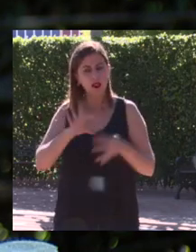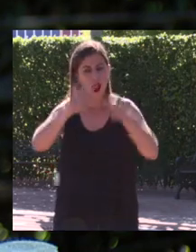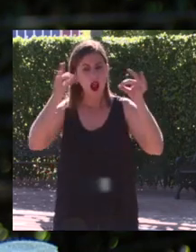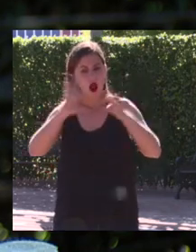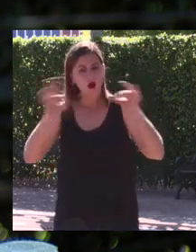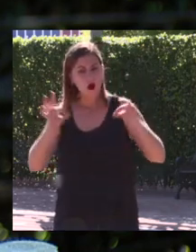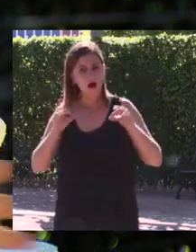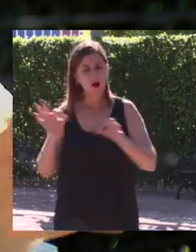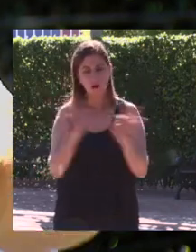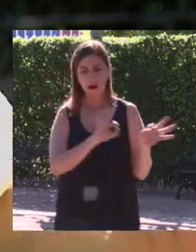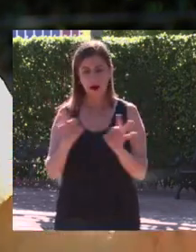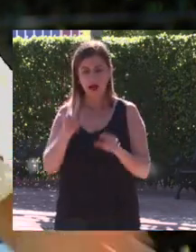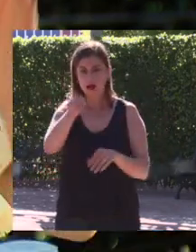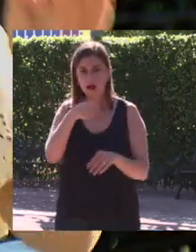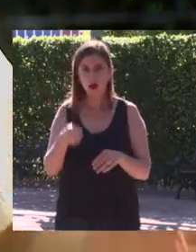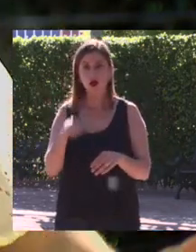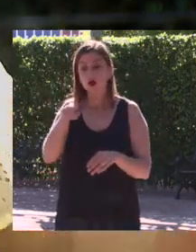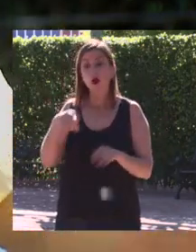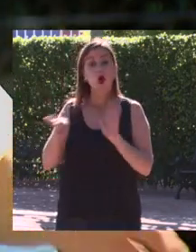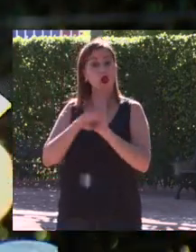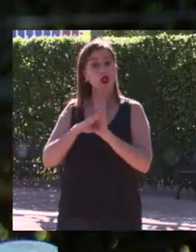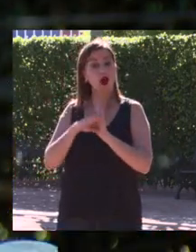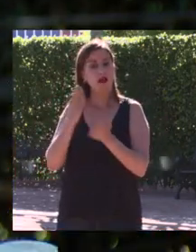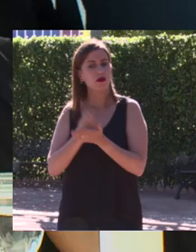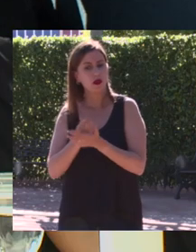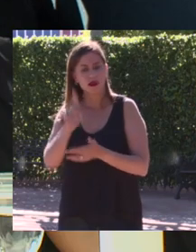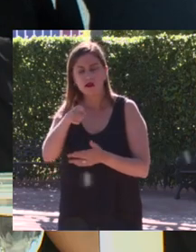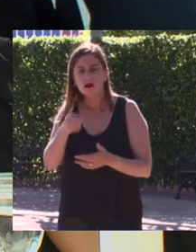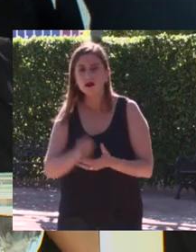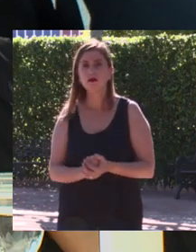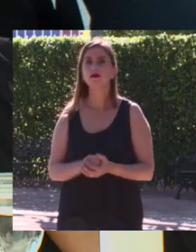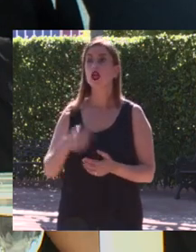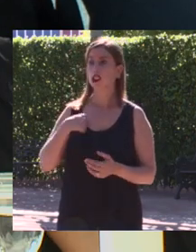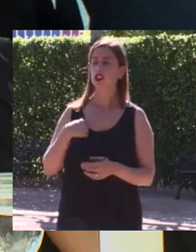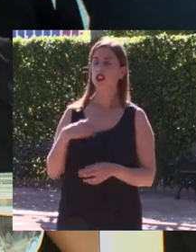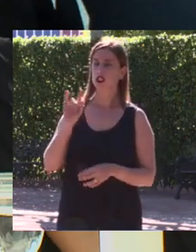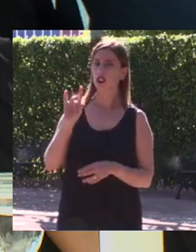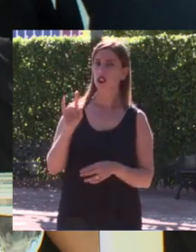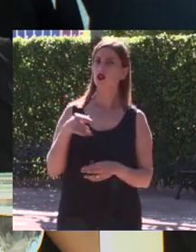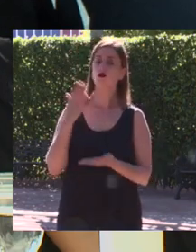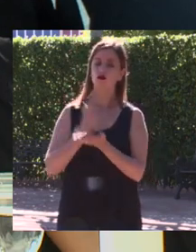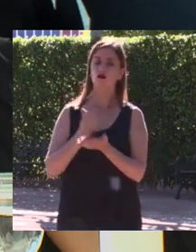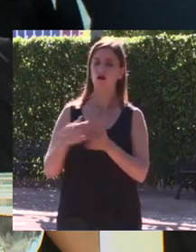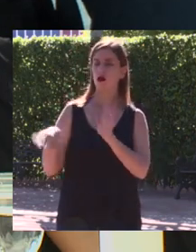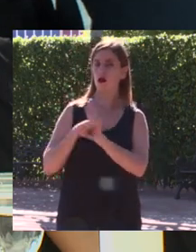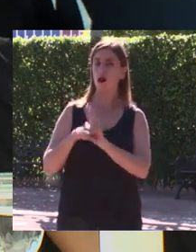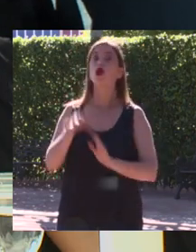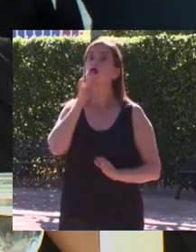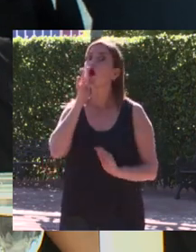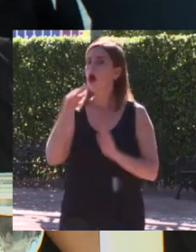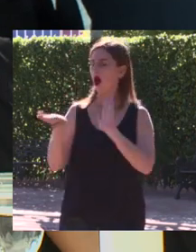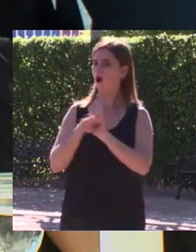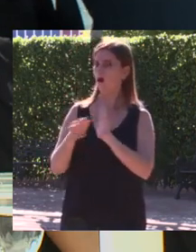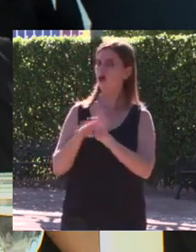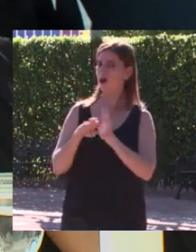Olímpicos entiendo que se refiere a los primeros que pudiste ir claro si yo seguí estudiando y sigo estudiando